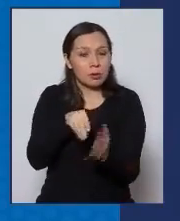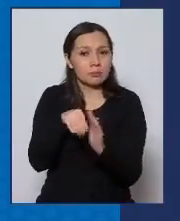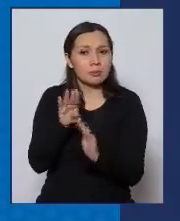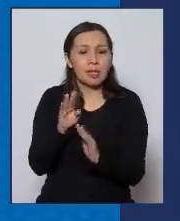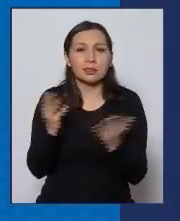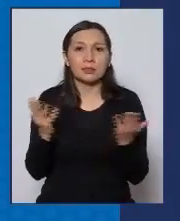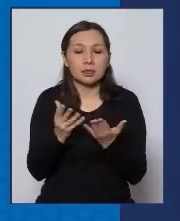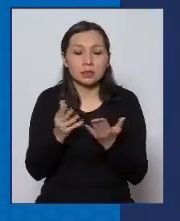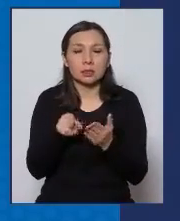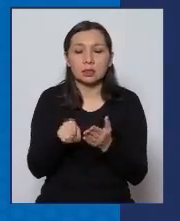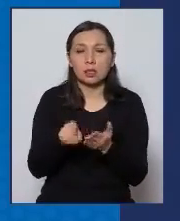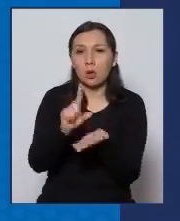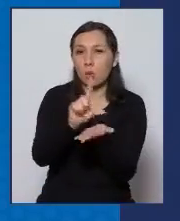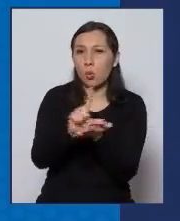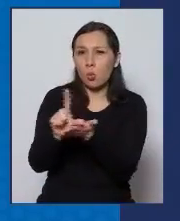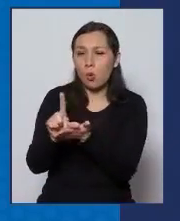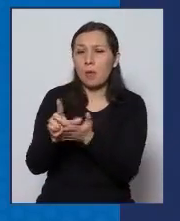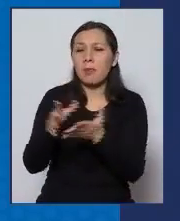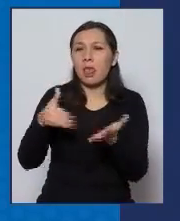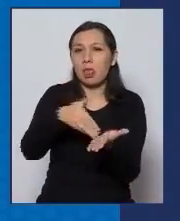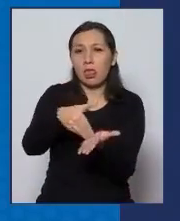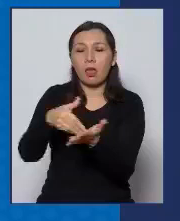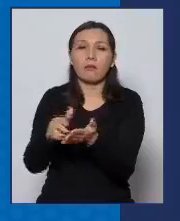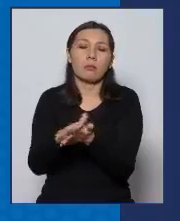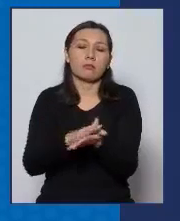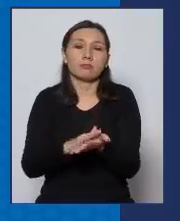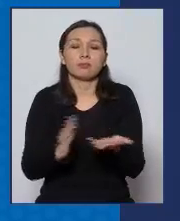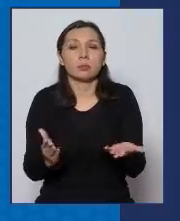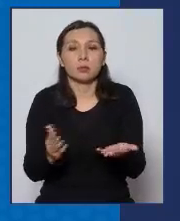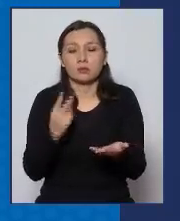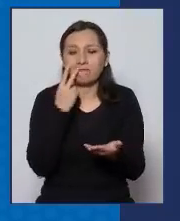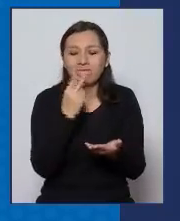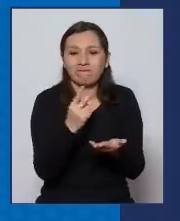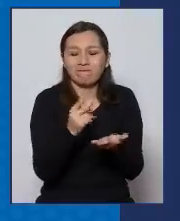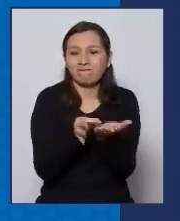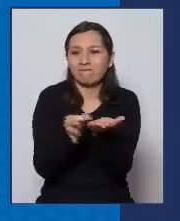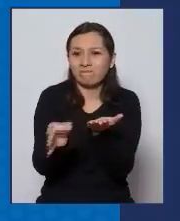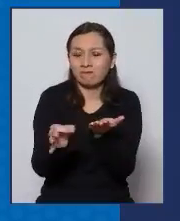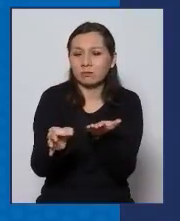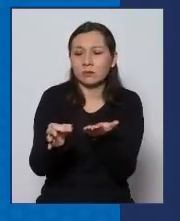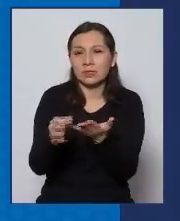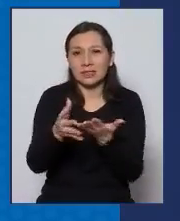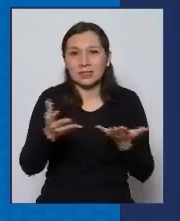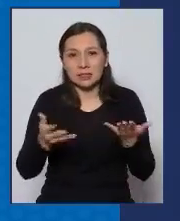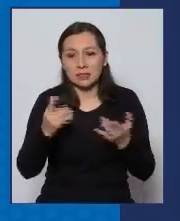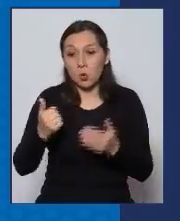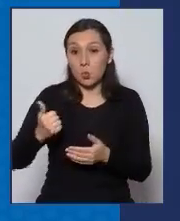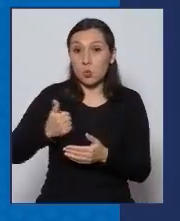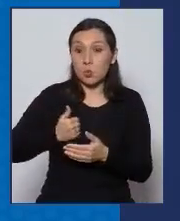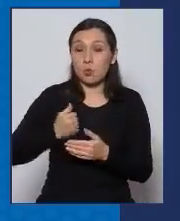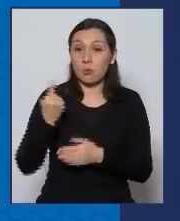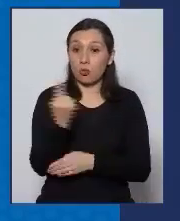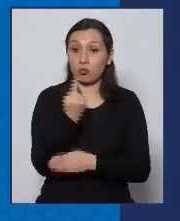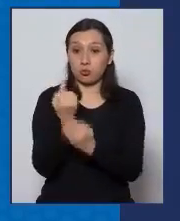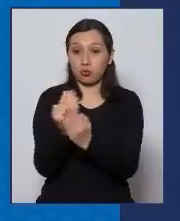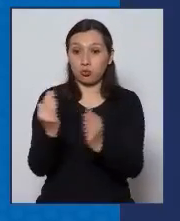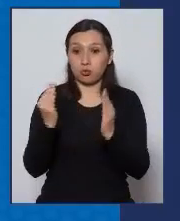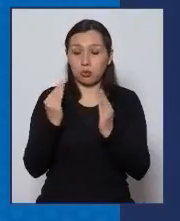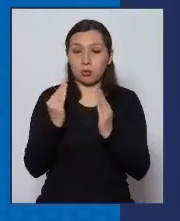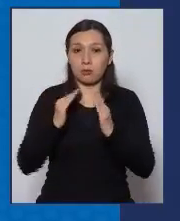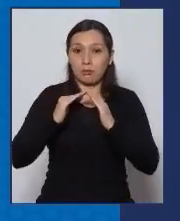en los lugares más vulnerables como podría ser natural cumplir con estas medidas de aislamiento